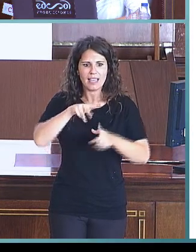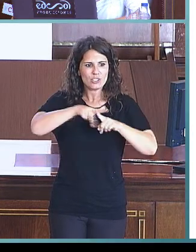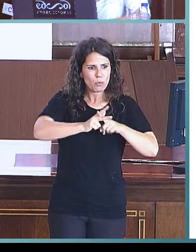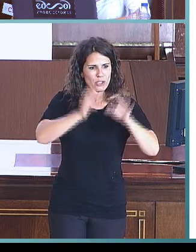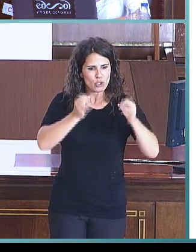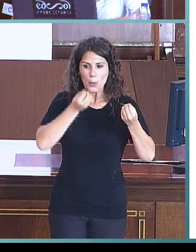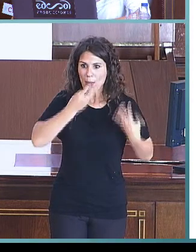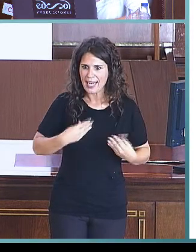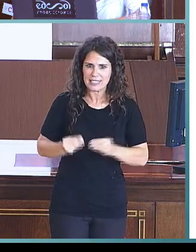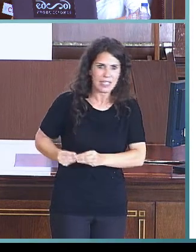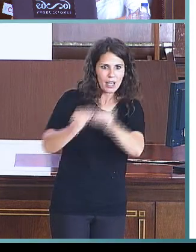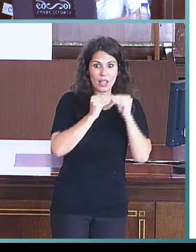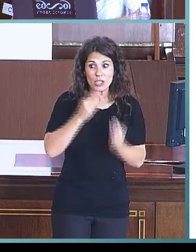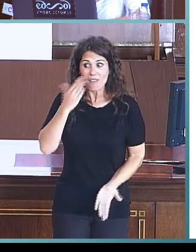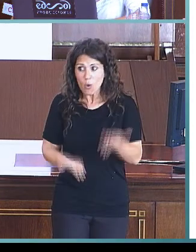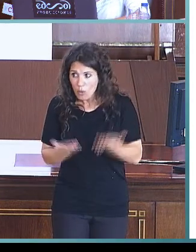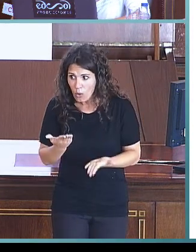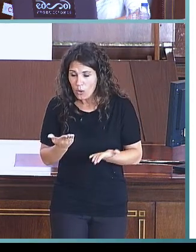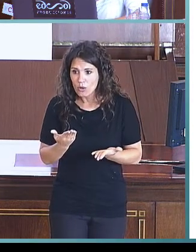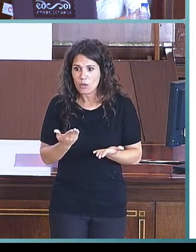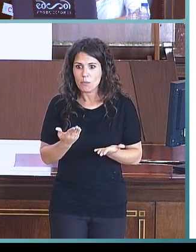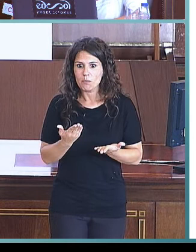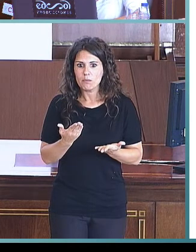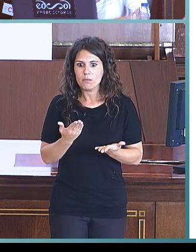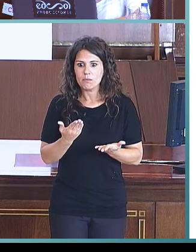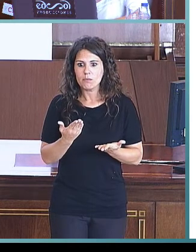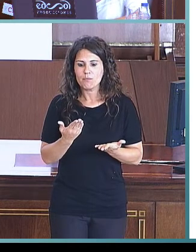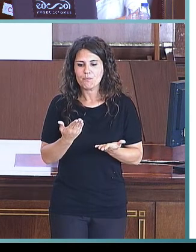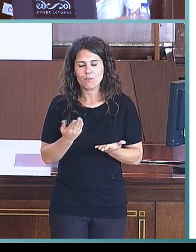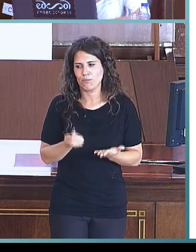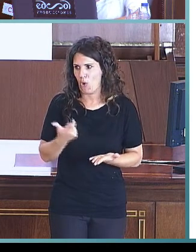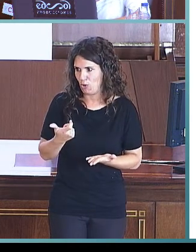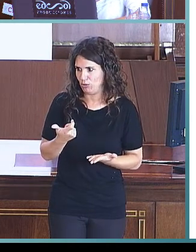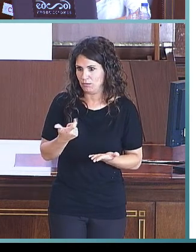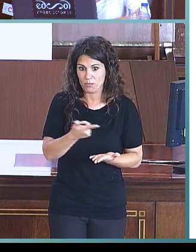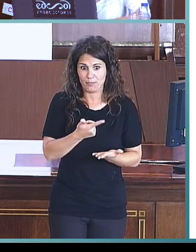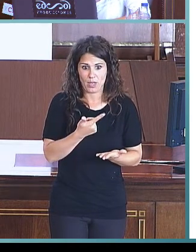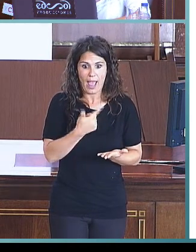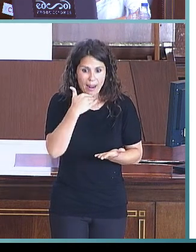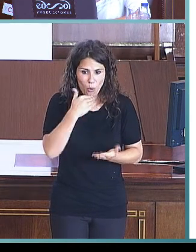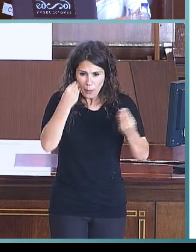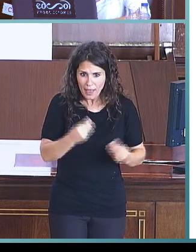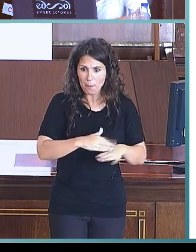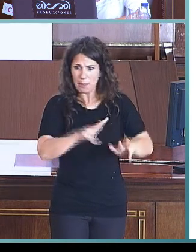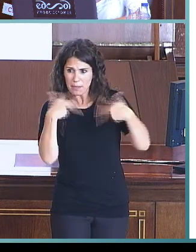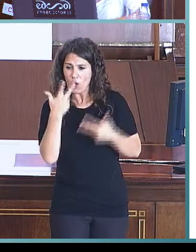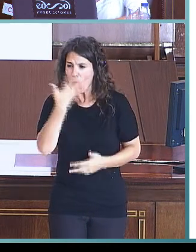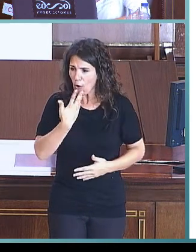estandarizada que nos permitan conocer el grado de